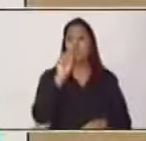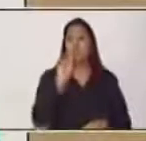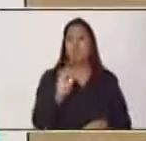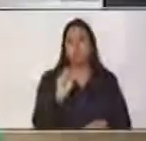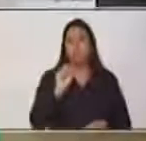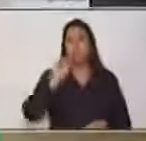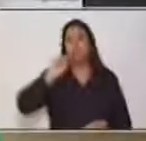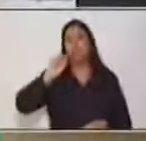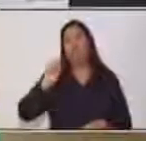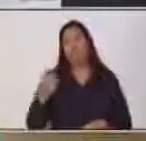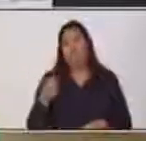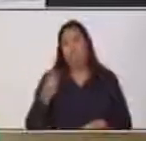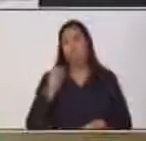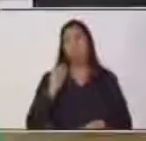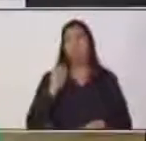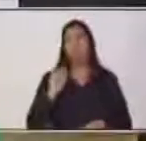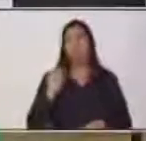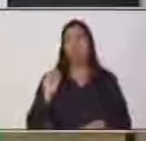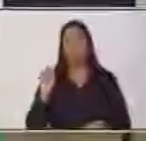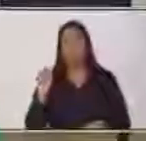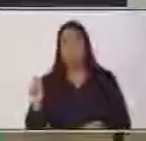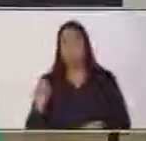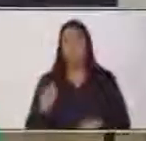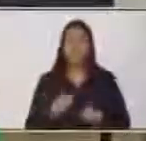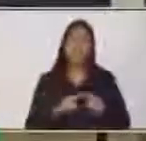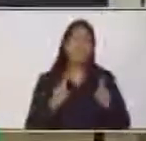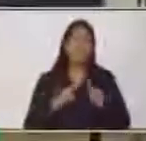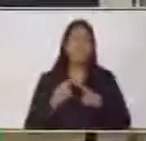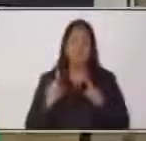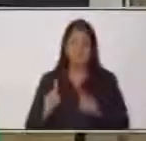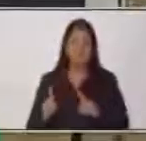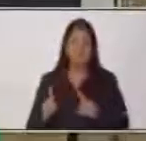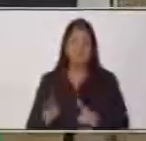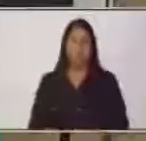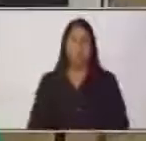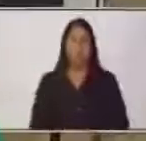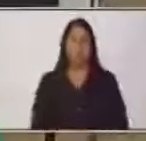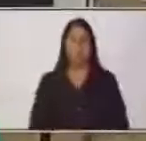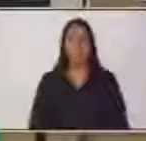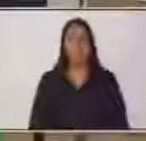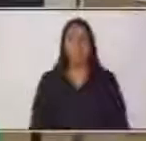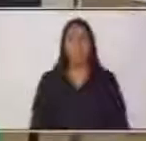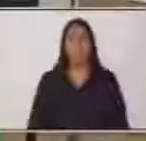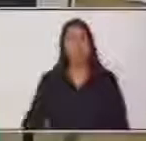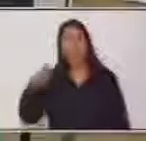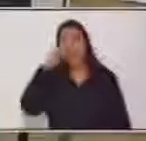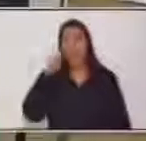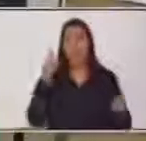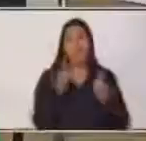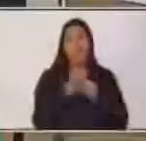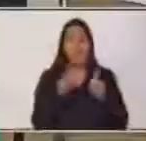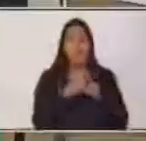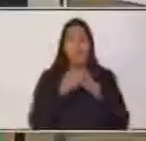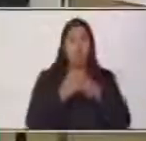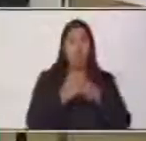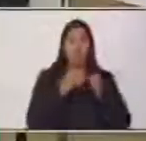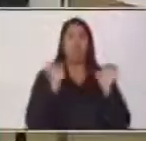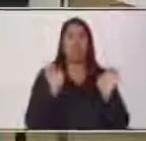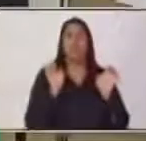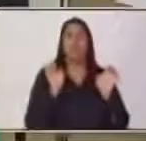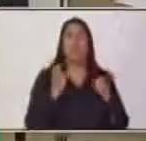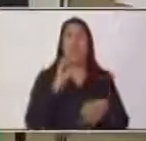de las tildes, hablo también de los tipos de acento, y, sobre todo, con las expresiones ortográficas de forma